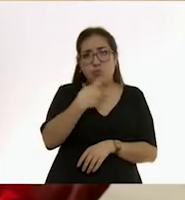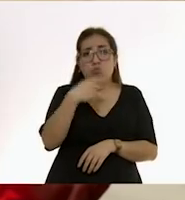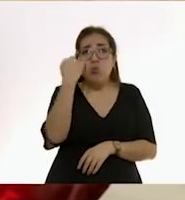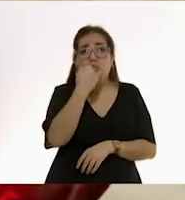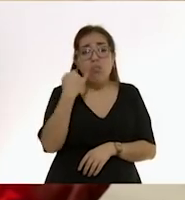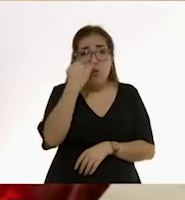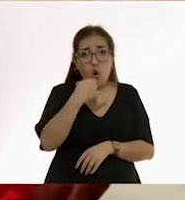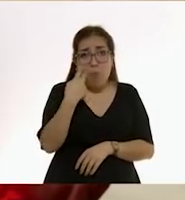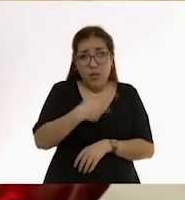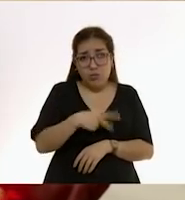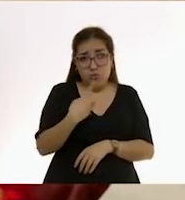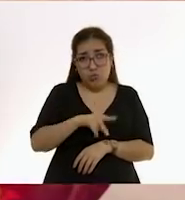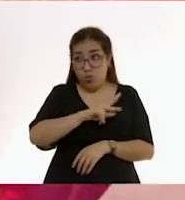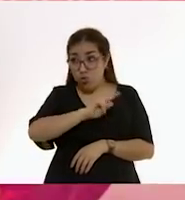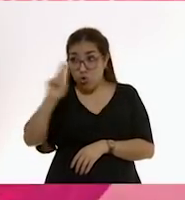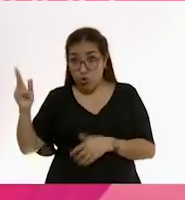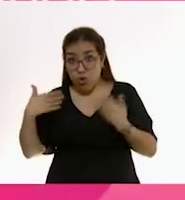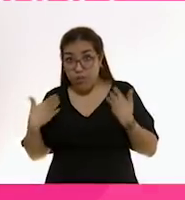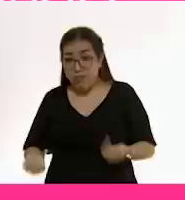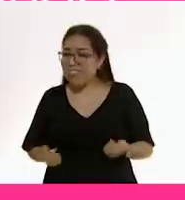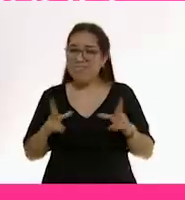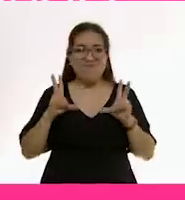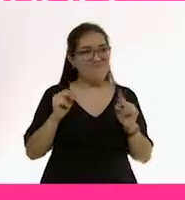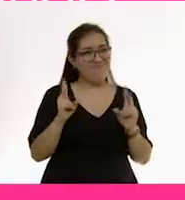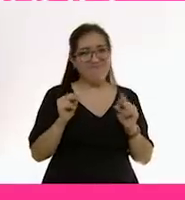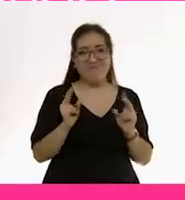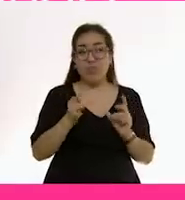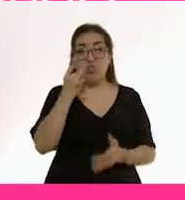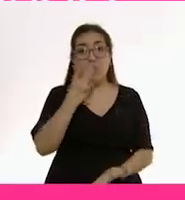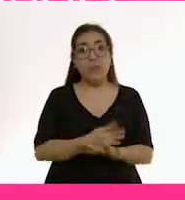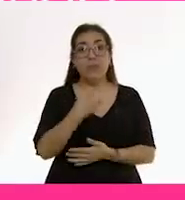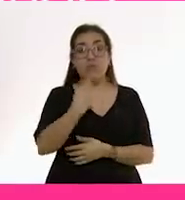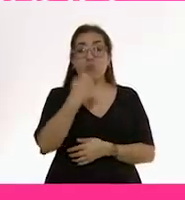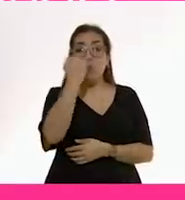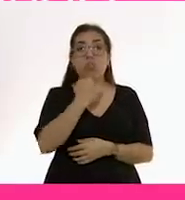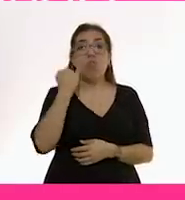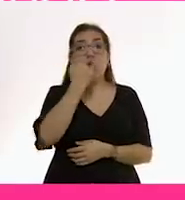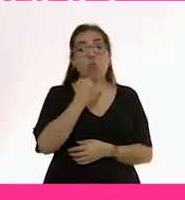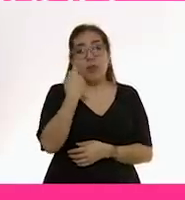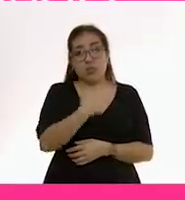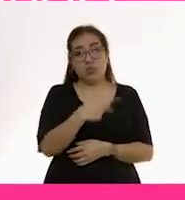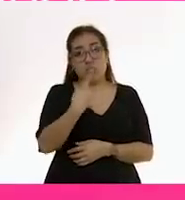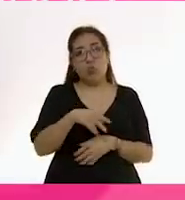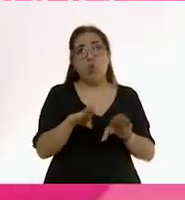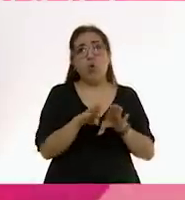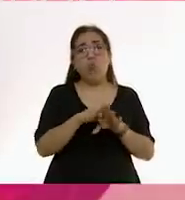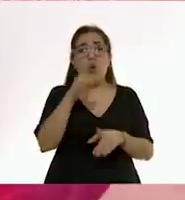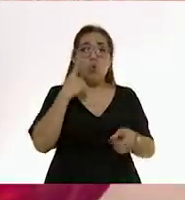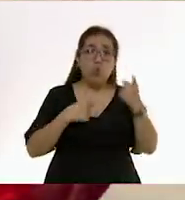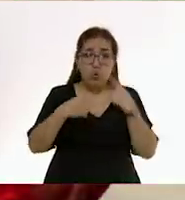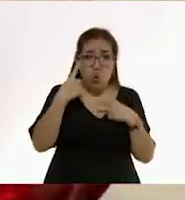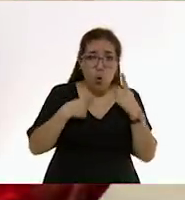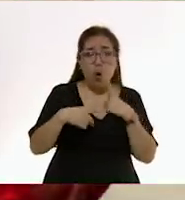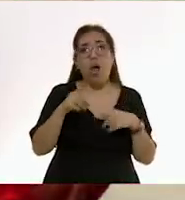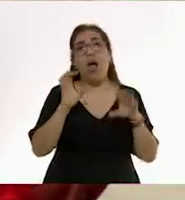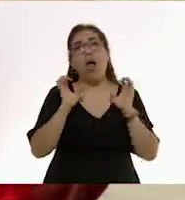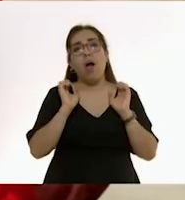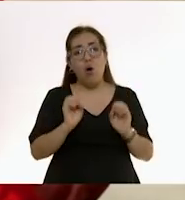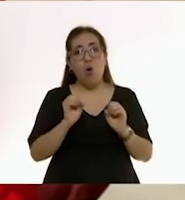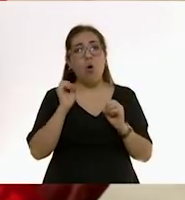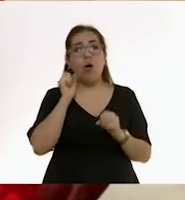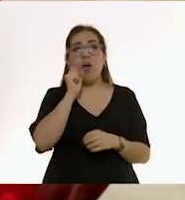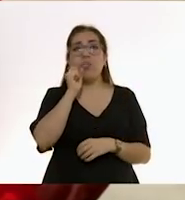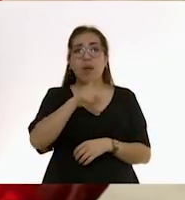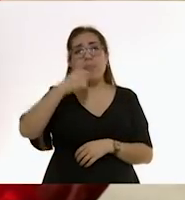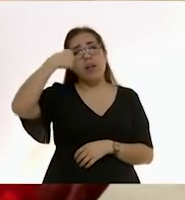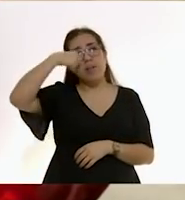Es un idioma que no necesariamente todo el mundo entiende porque es un idioma que está basado en el lenguaje no verbal. El llanto es muy importante, pero también